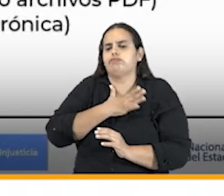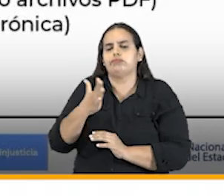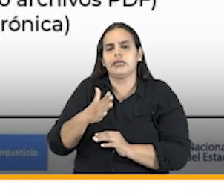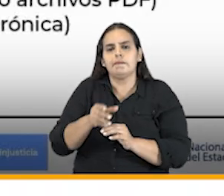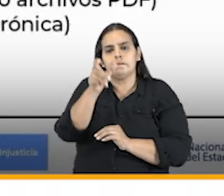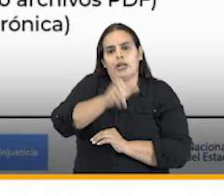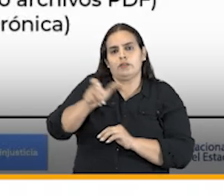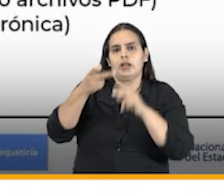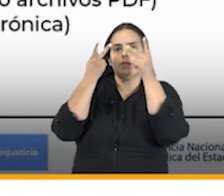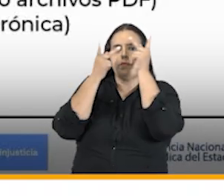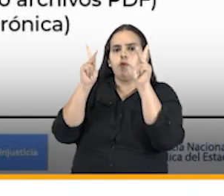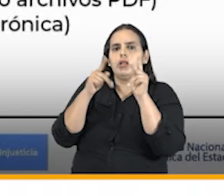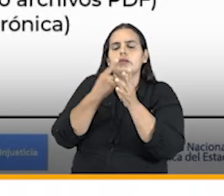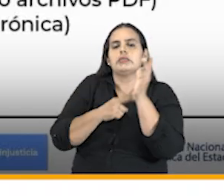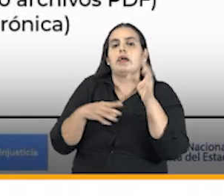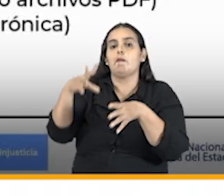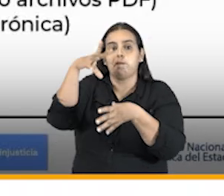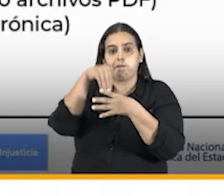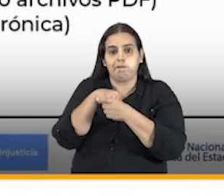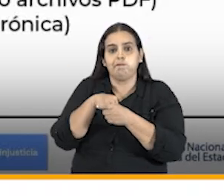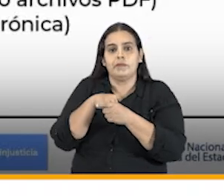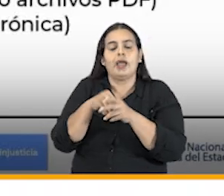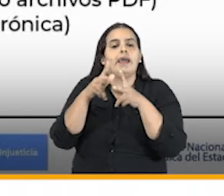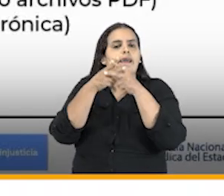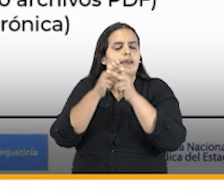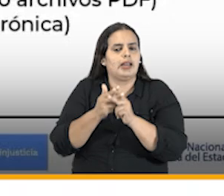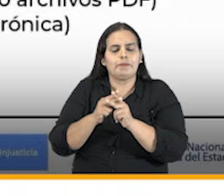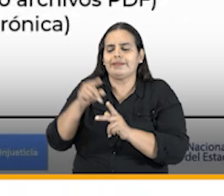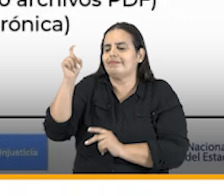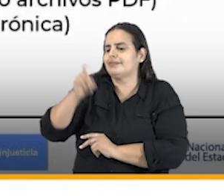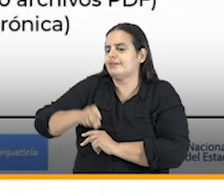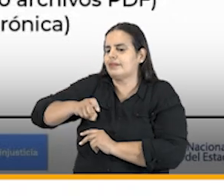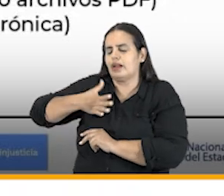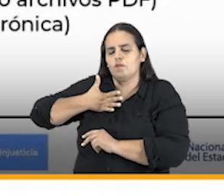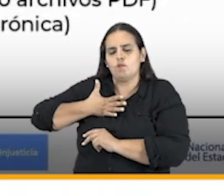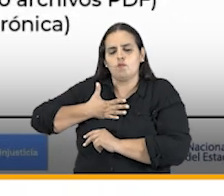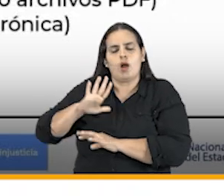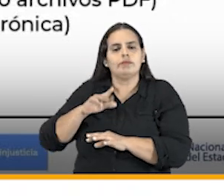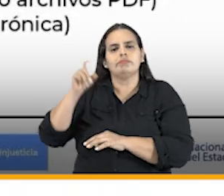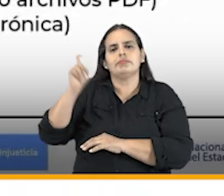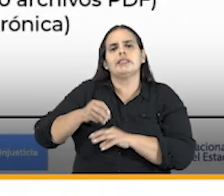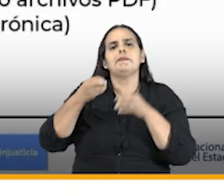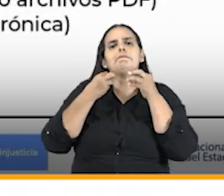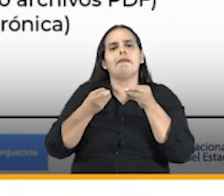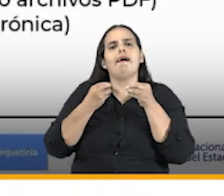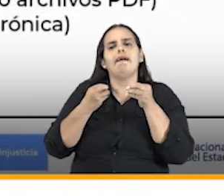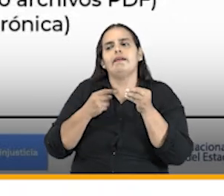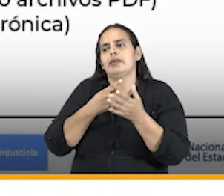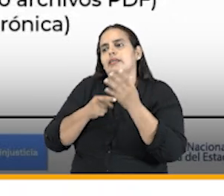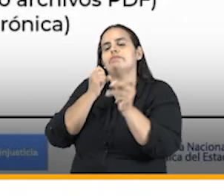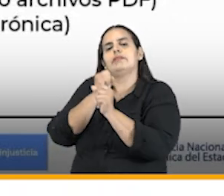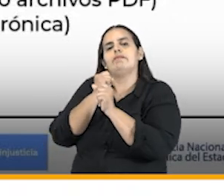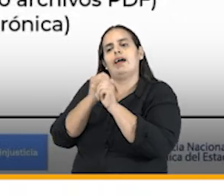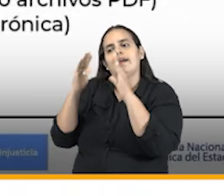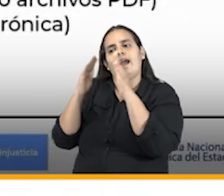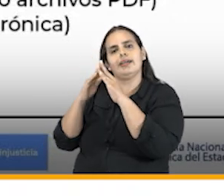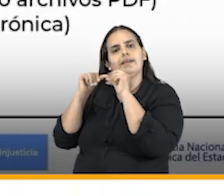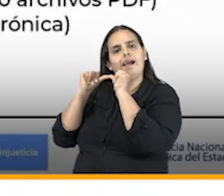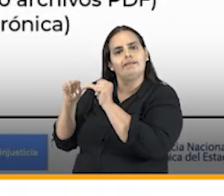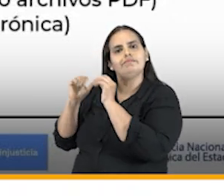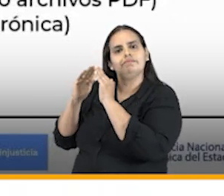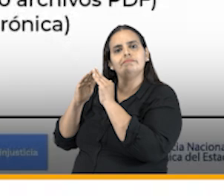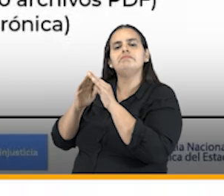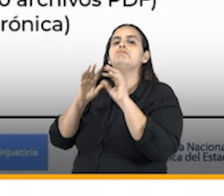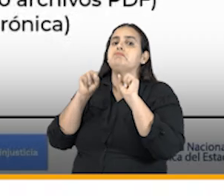de los servidores públicos que la componen las herramientas necesarias e indispensables por supuesto para el desarrollo de la misión